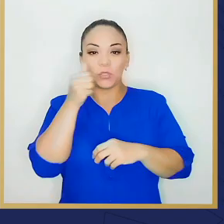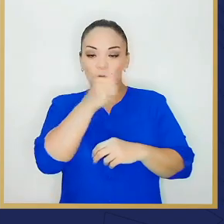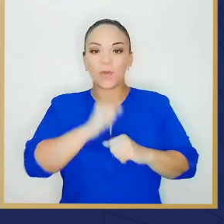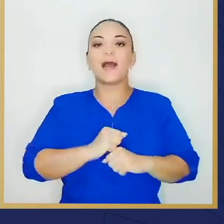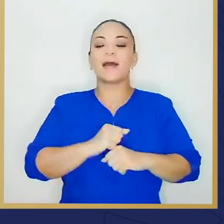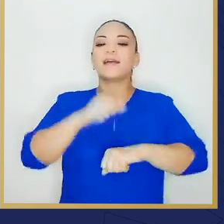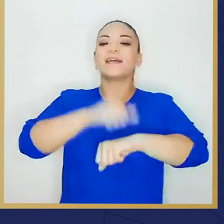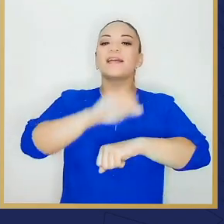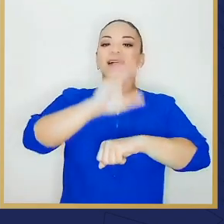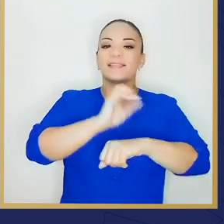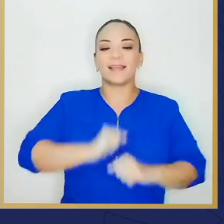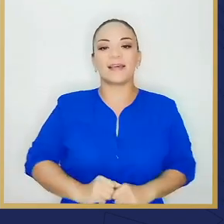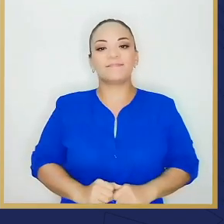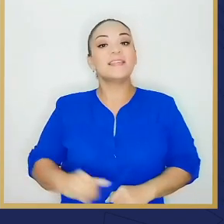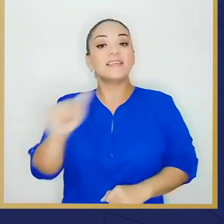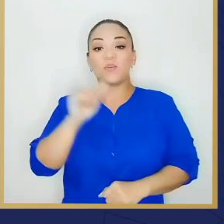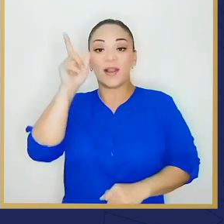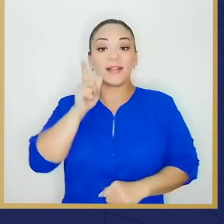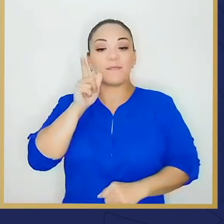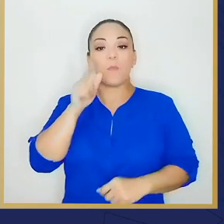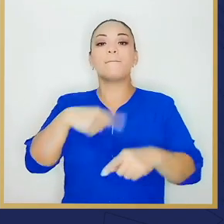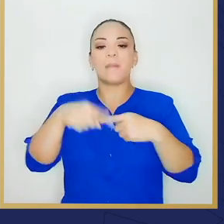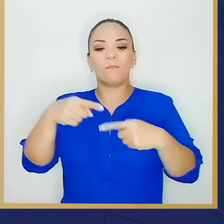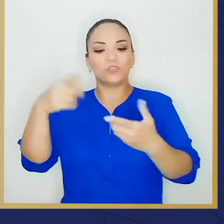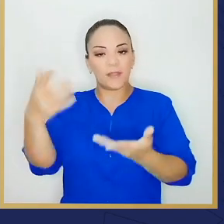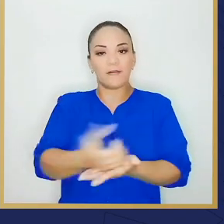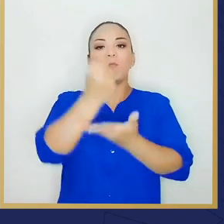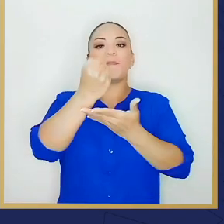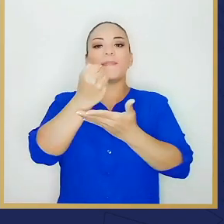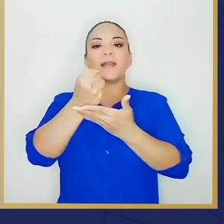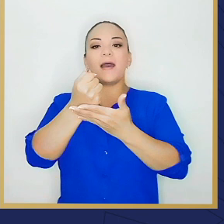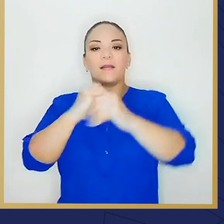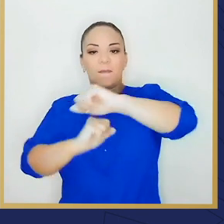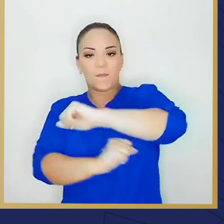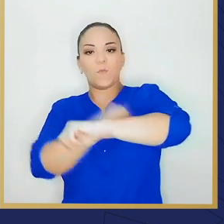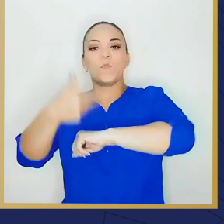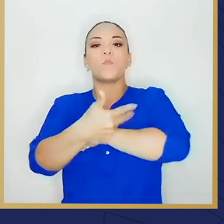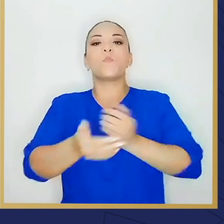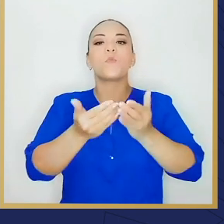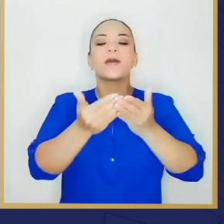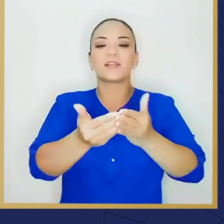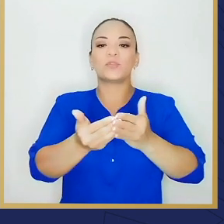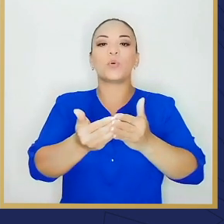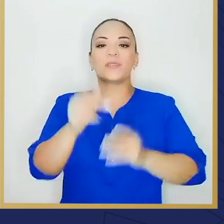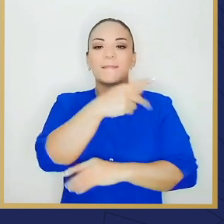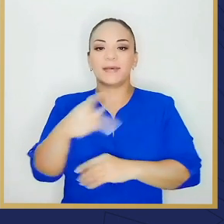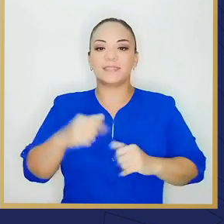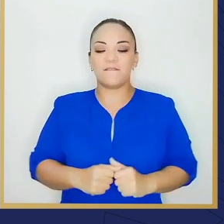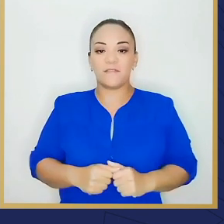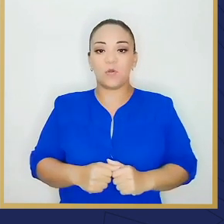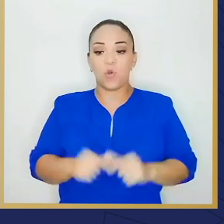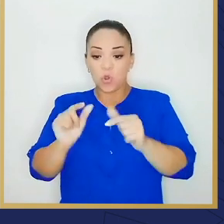en Limón, a recuperar nuestro puerto del Pacífico, de las fauces de las